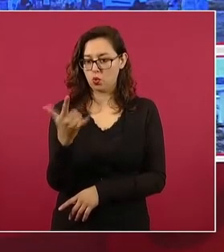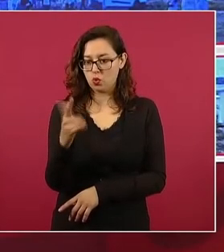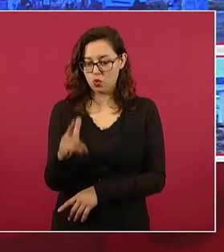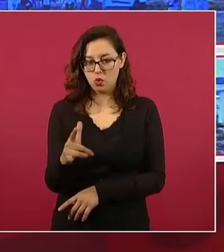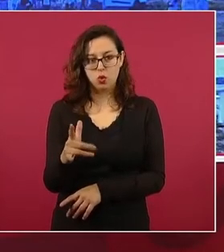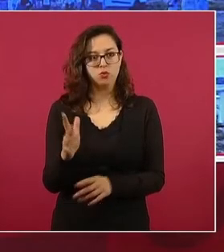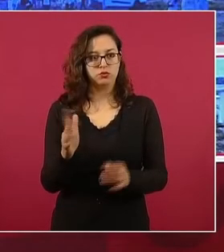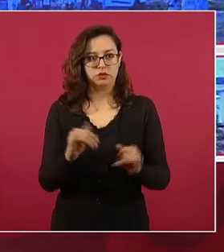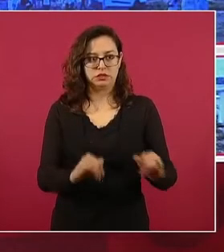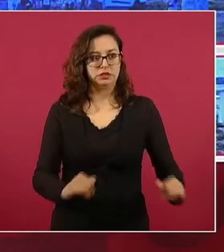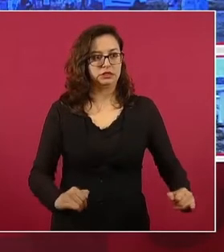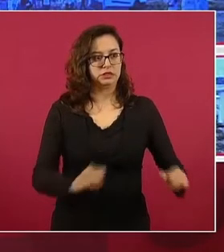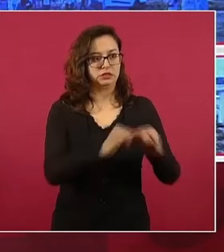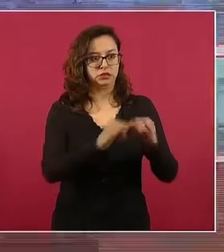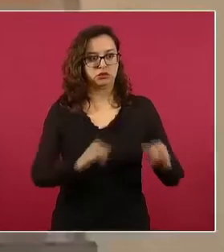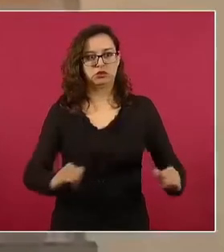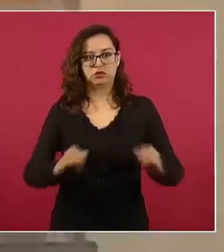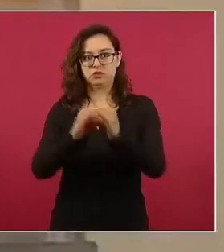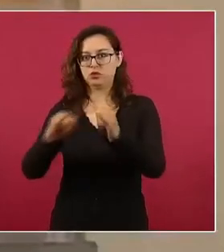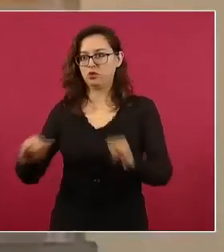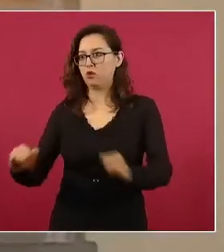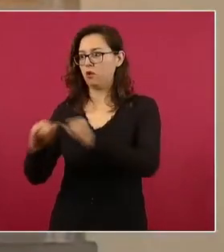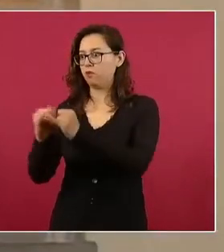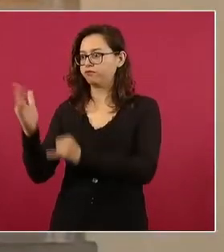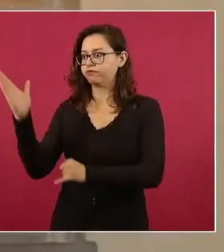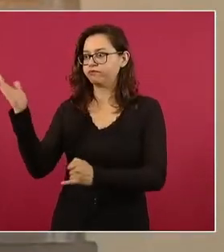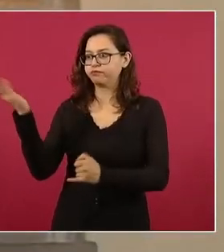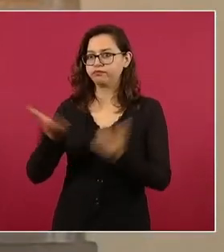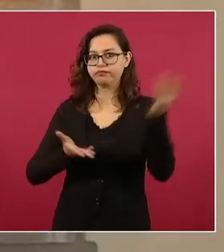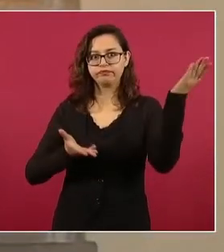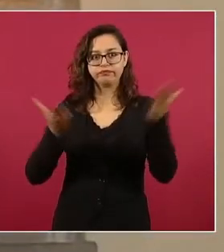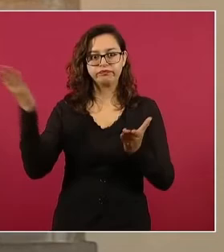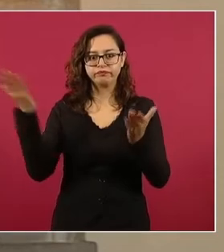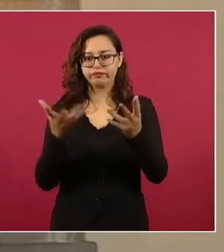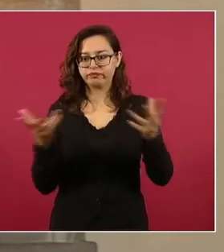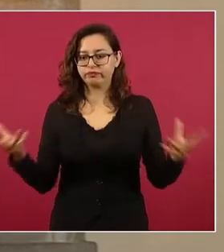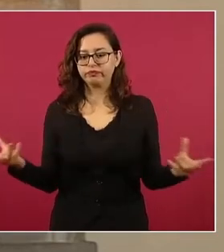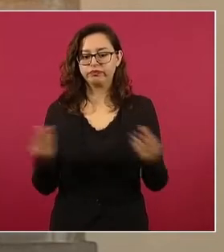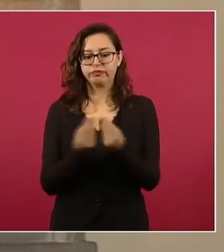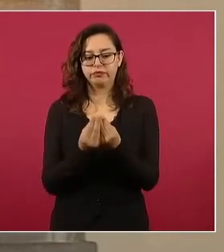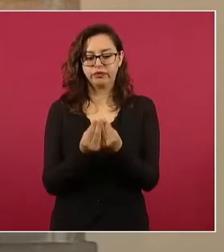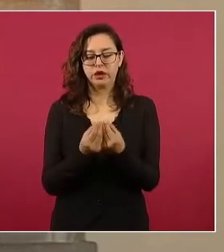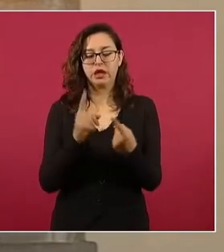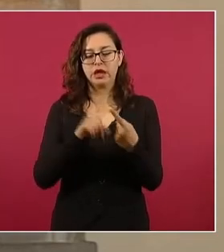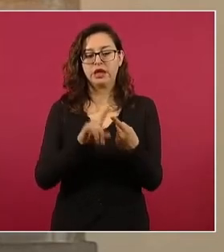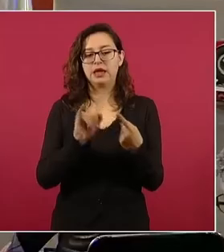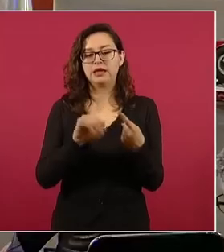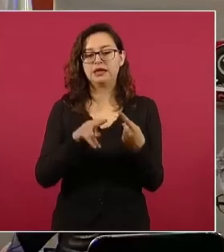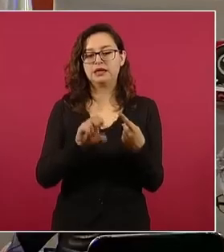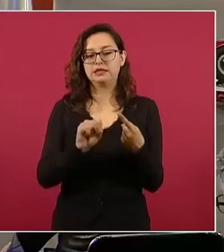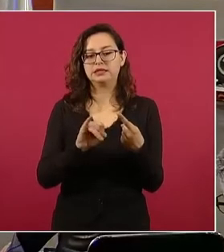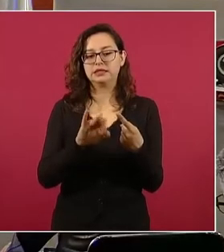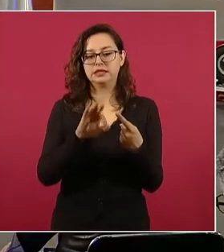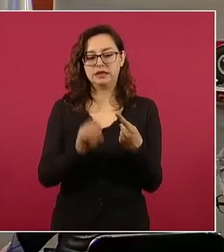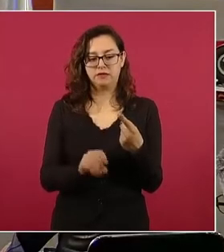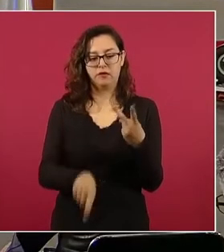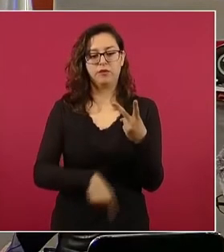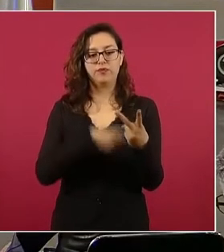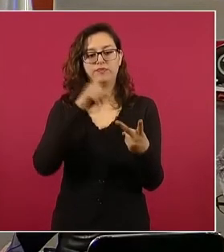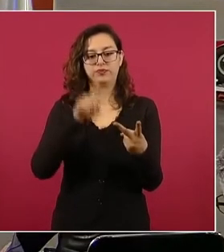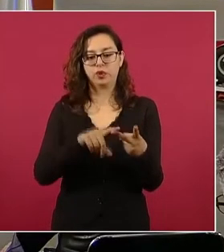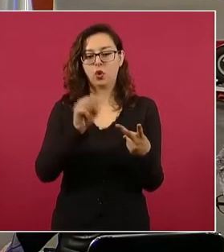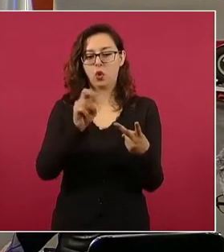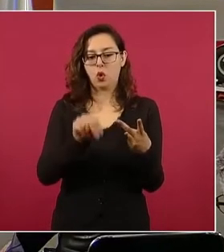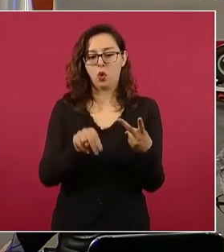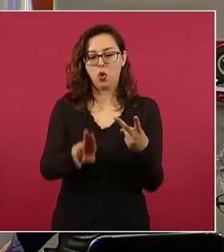Interinstitucional de Trabajo conformado por médicos del INSIFO y su director general, el médico especialista de